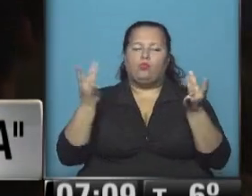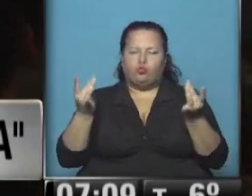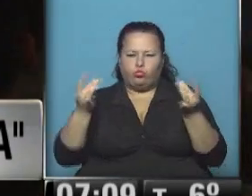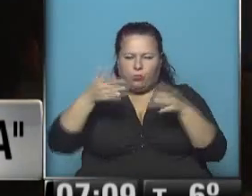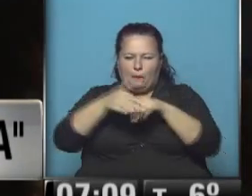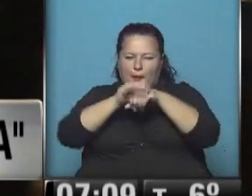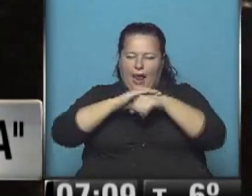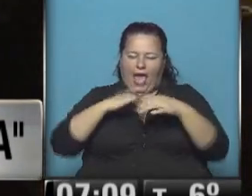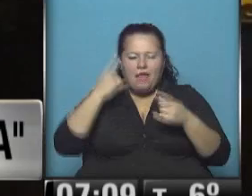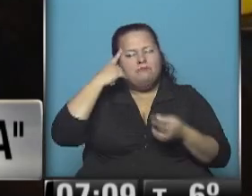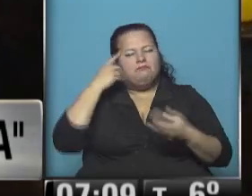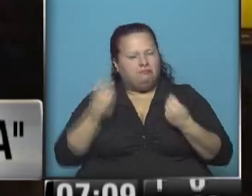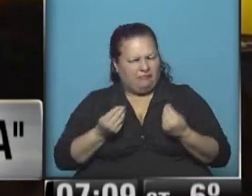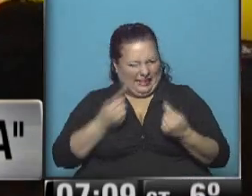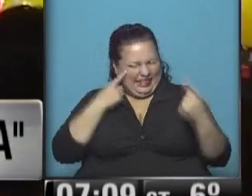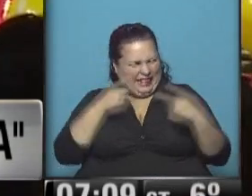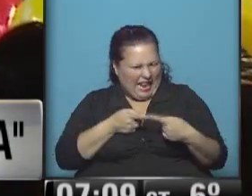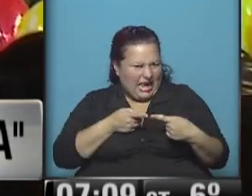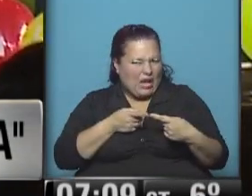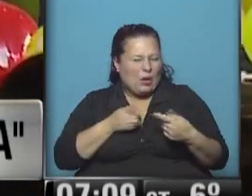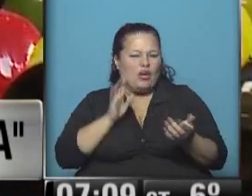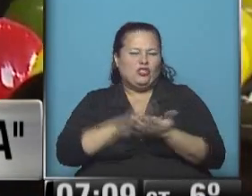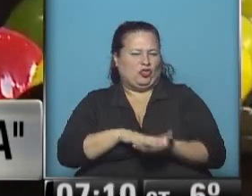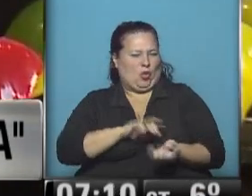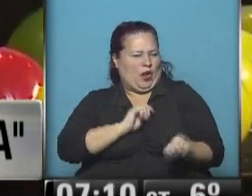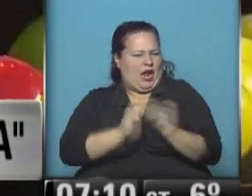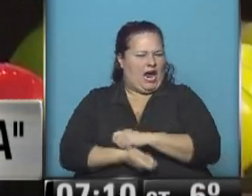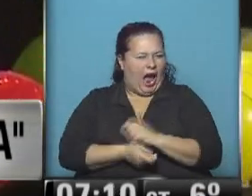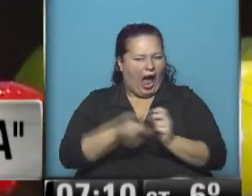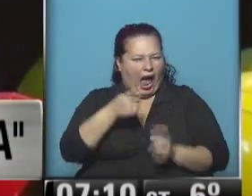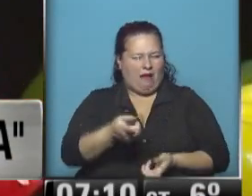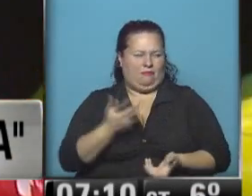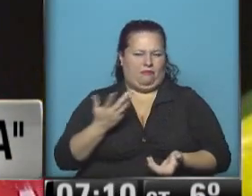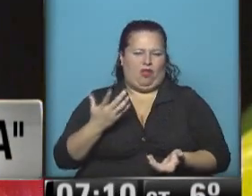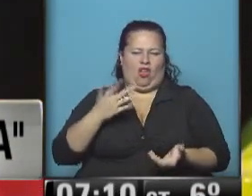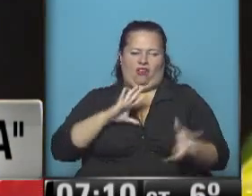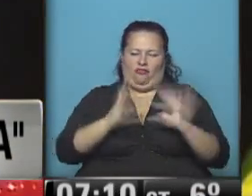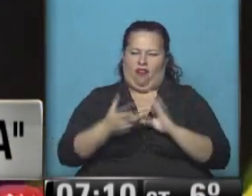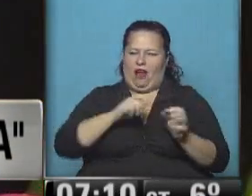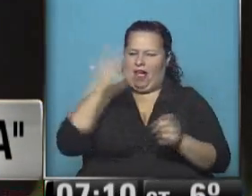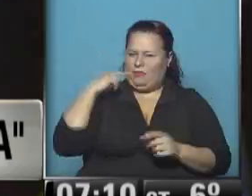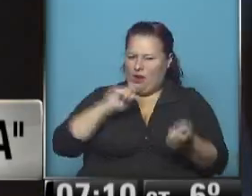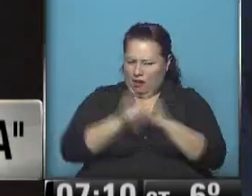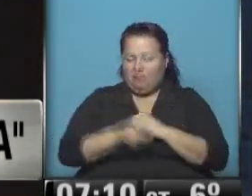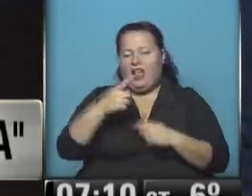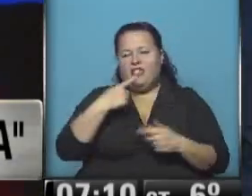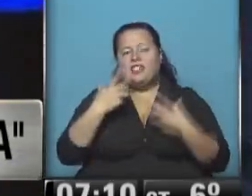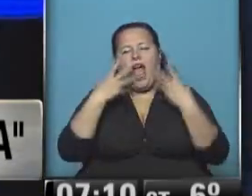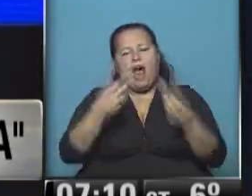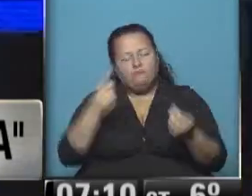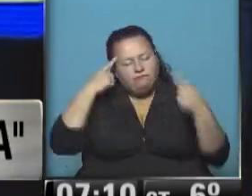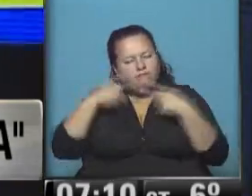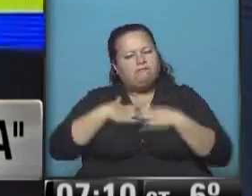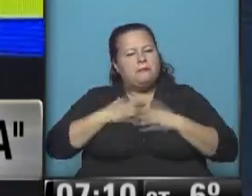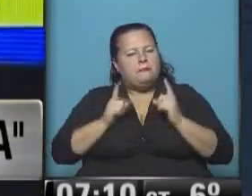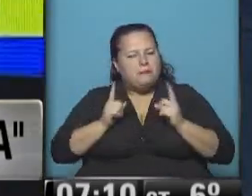que, muchos se preguntan, ¿tendrá que ver con este cambio, este giro de timón en los últimos días? Bueno, dijo que le ayudó a conectarse